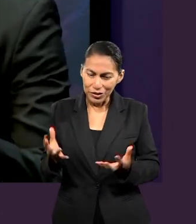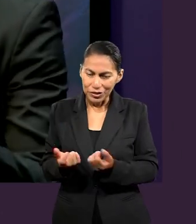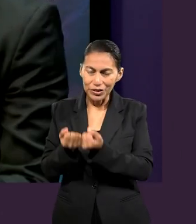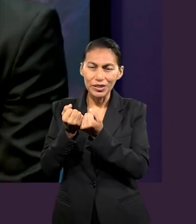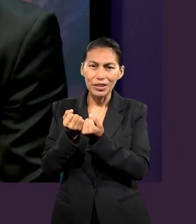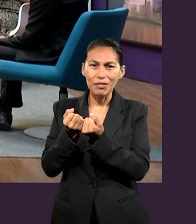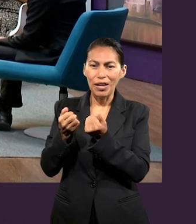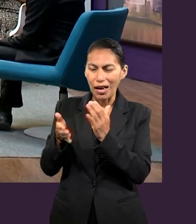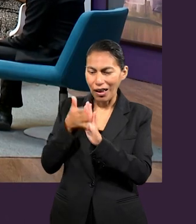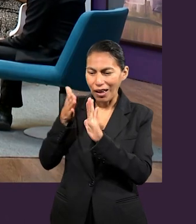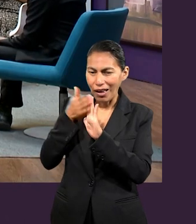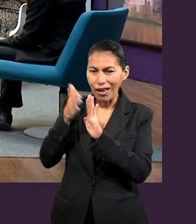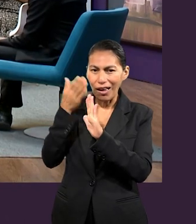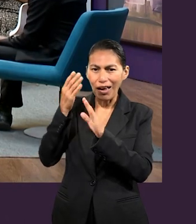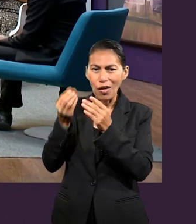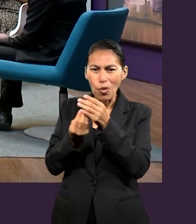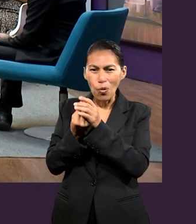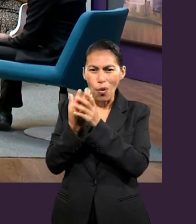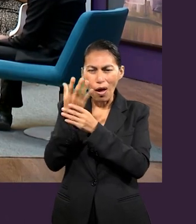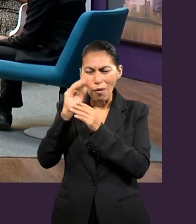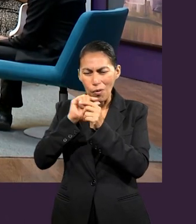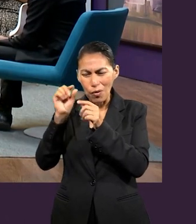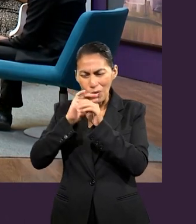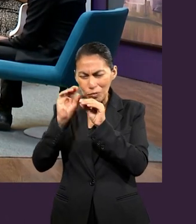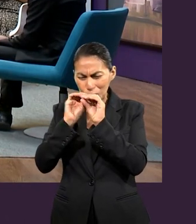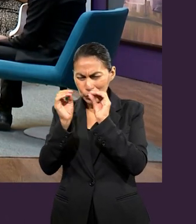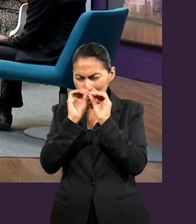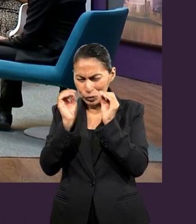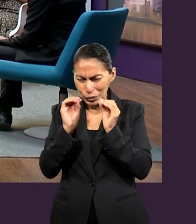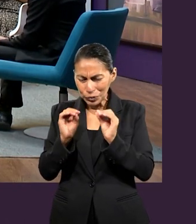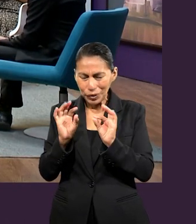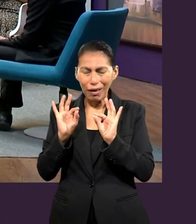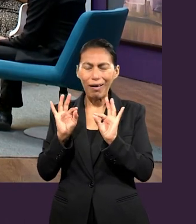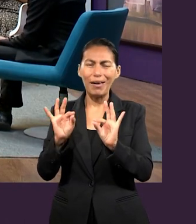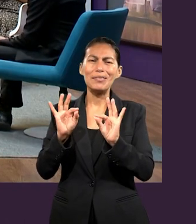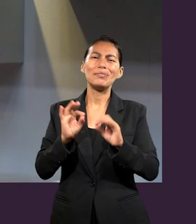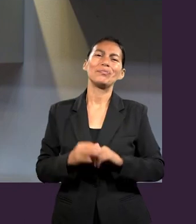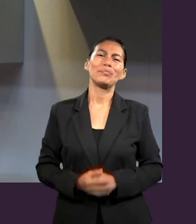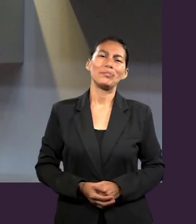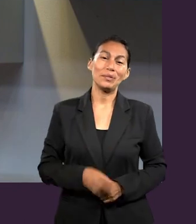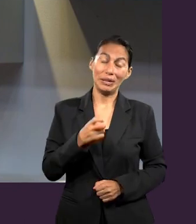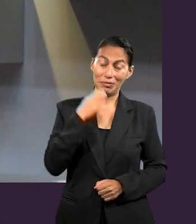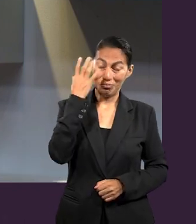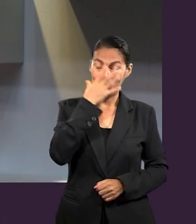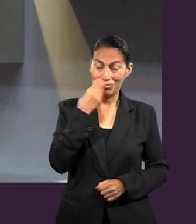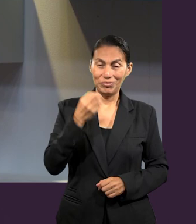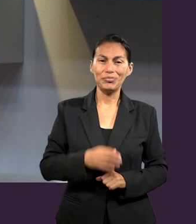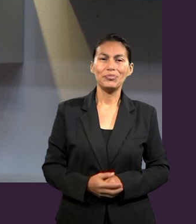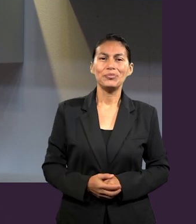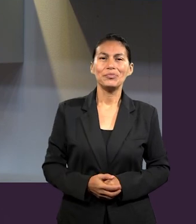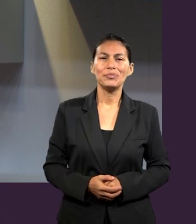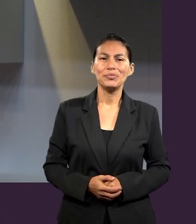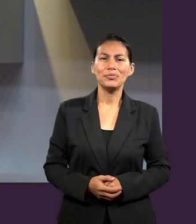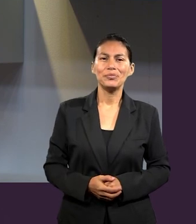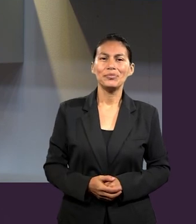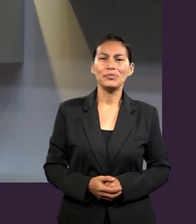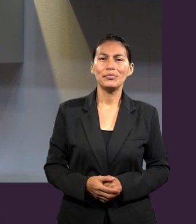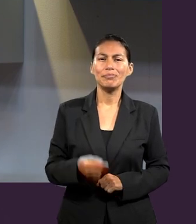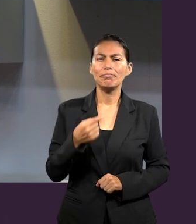quiere renovar. Correcto, qué interesante reflexión. Pues a mí me quedó un